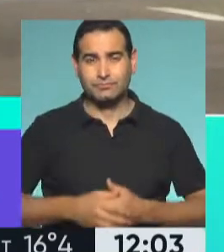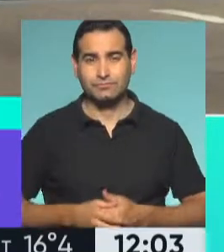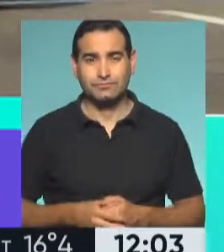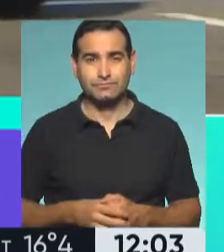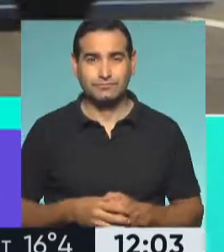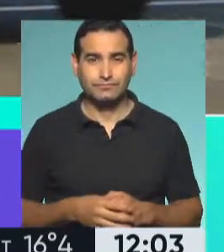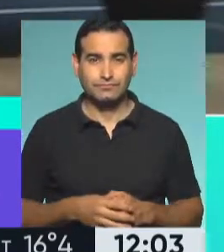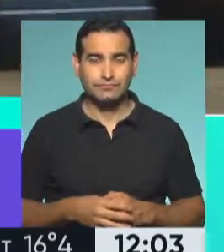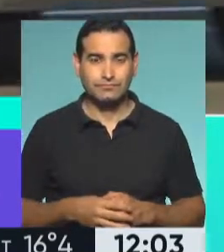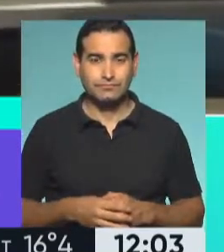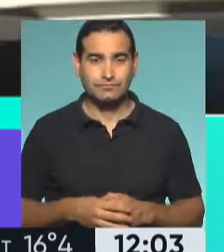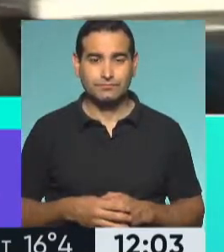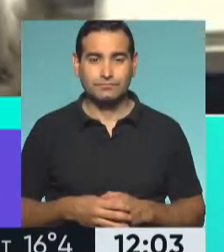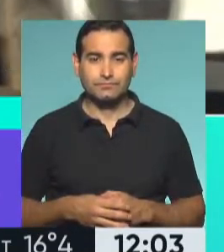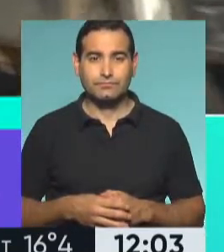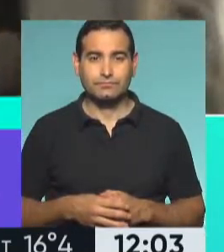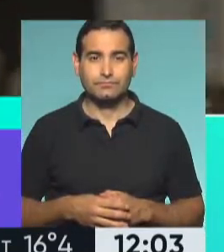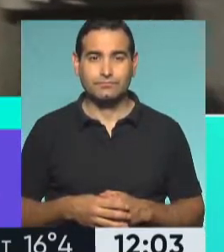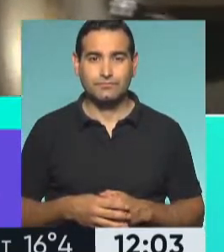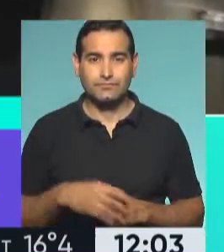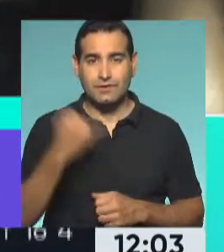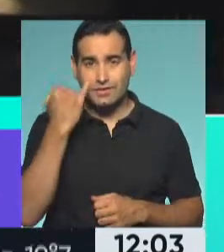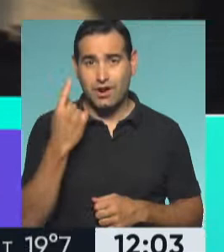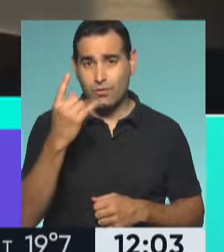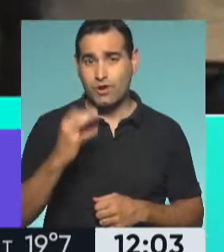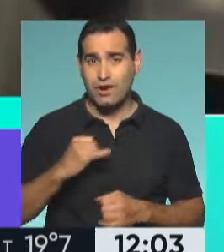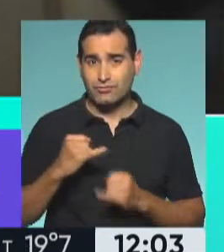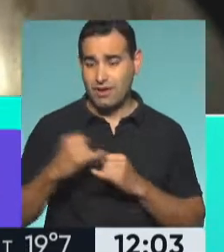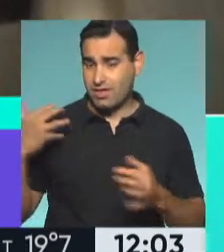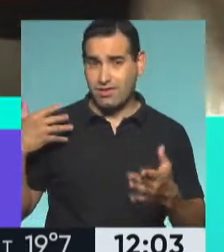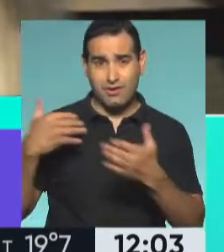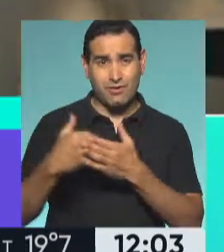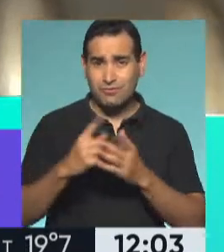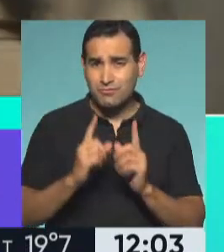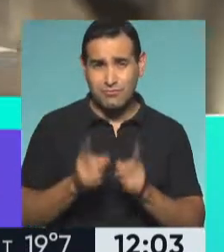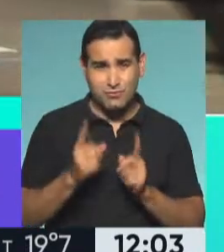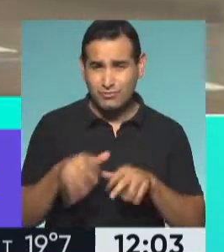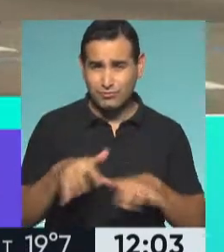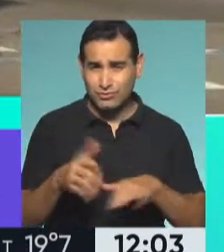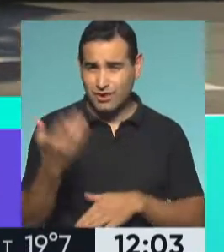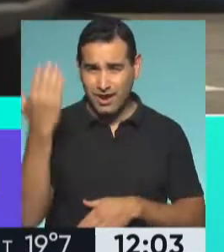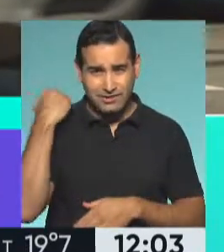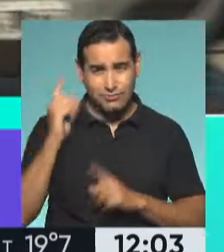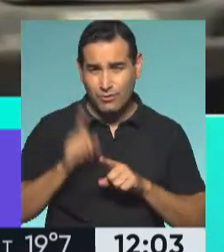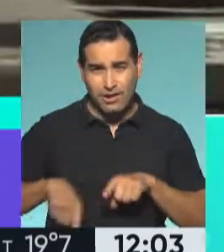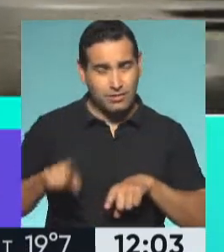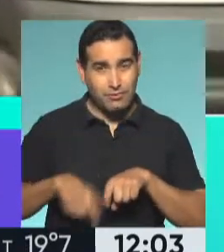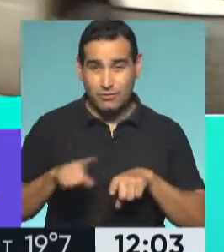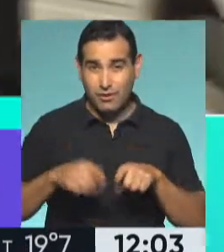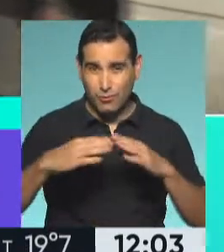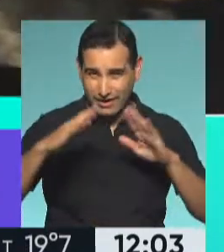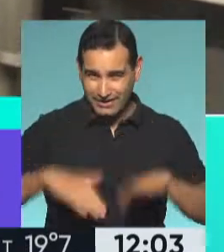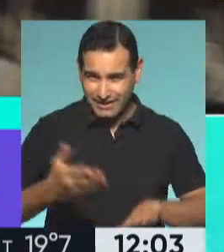Pablo, bueno, Verónica también estuvo, nos acompañó desde hace un año y medio aquí en los noticieros. Es la misma postal que veíamos desde la cuarentena que